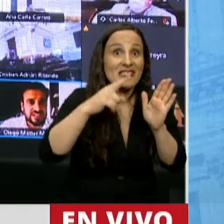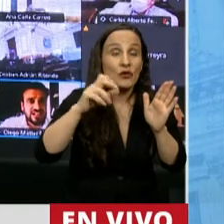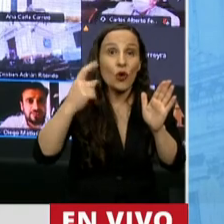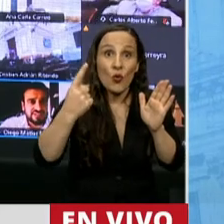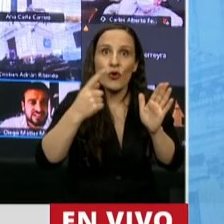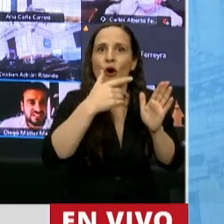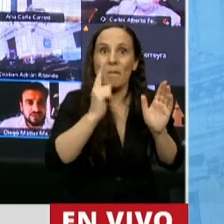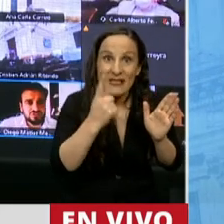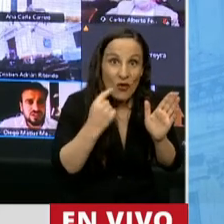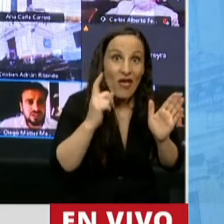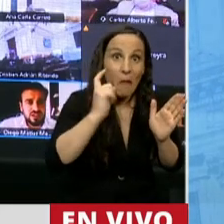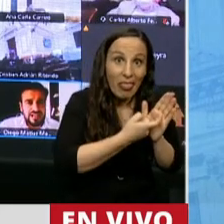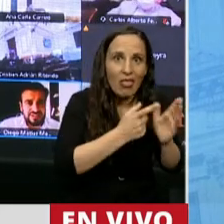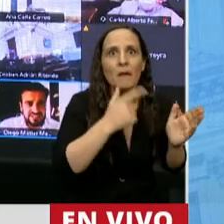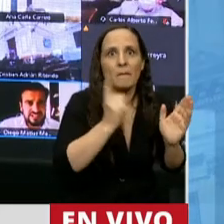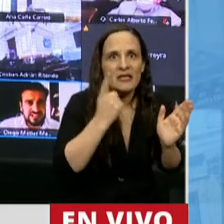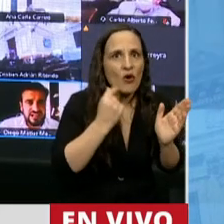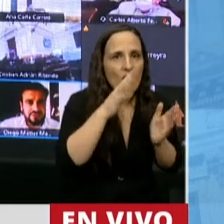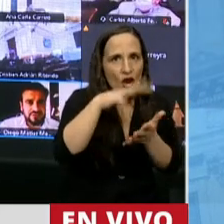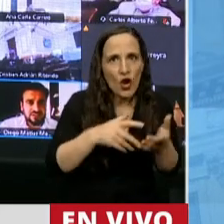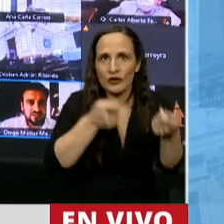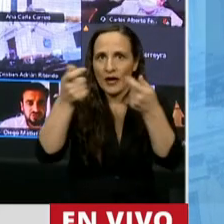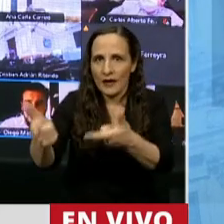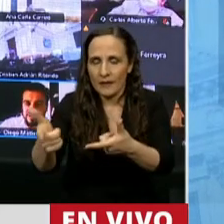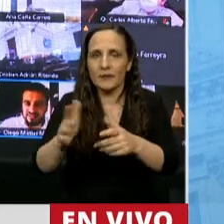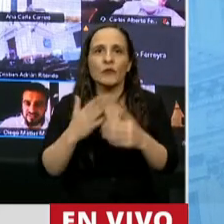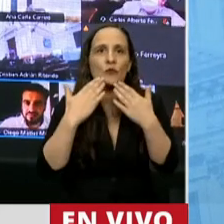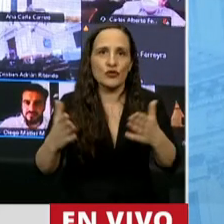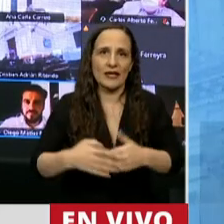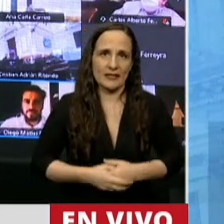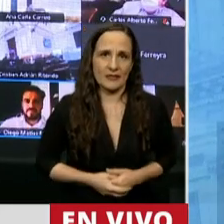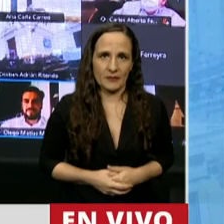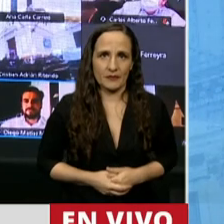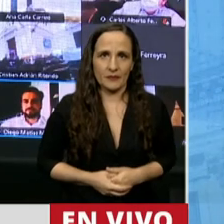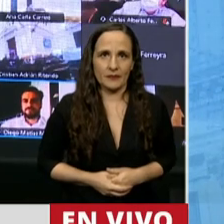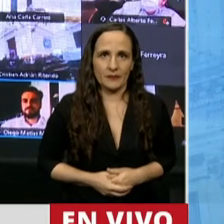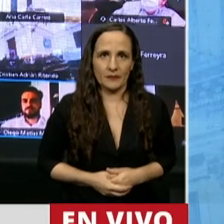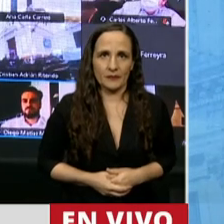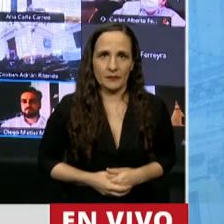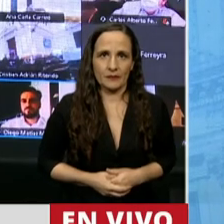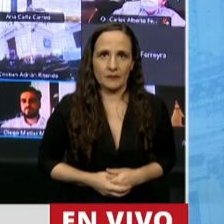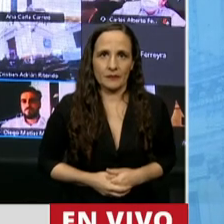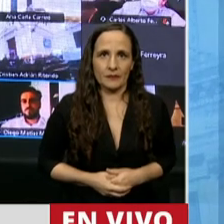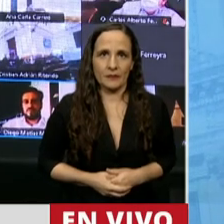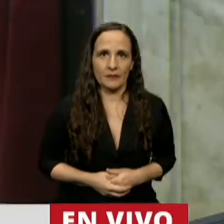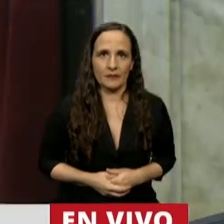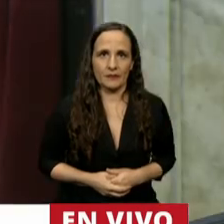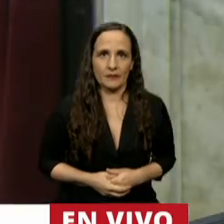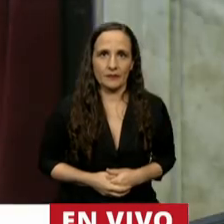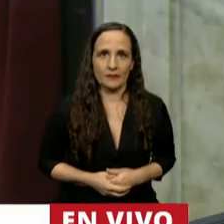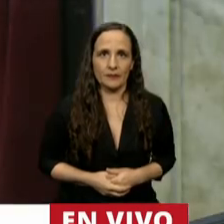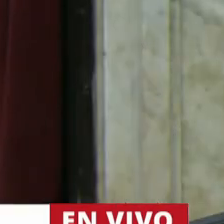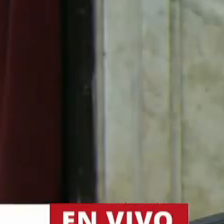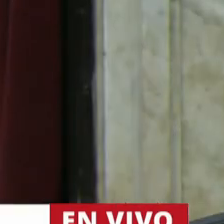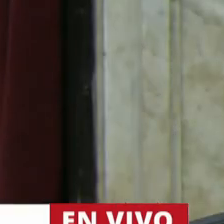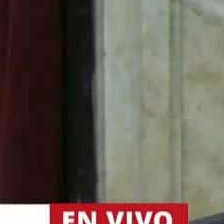le presentamos a la Presidencia de la Cámara. Muchas gracias. Muchas gracias, diputado Mestre.